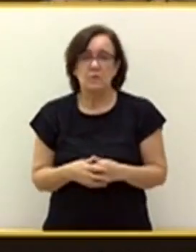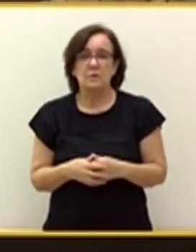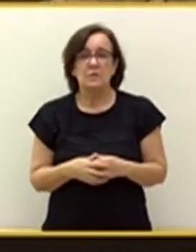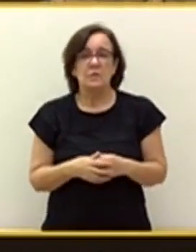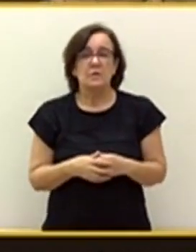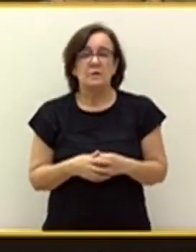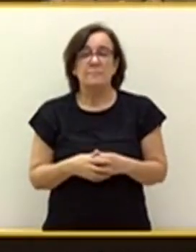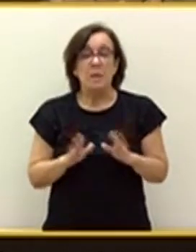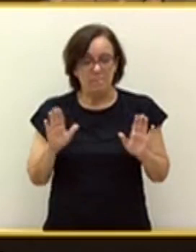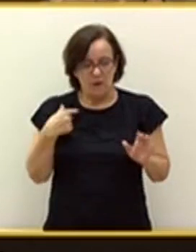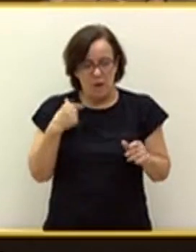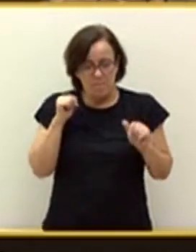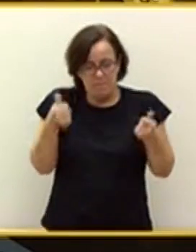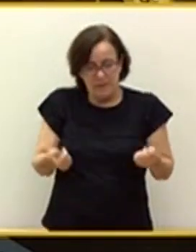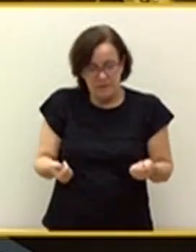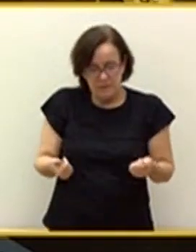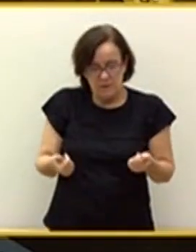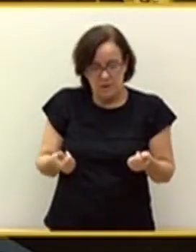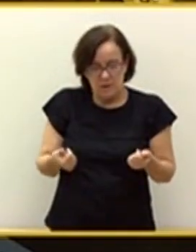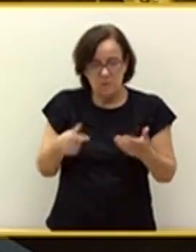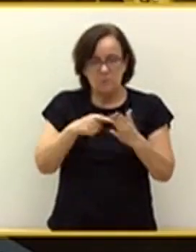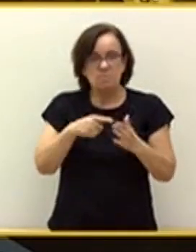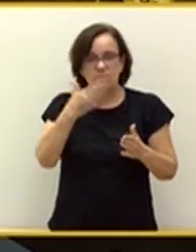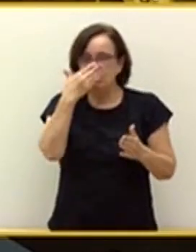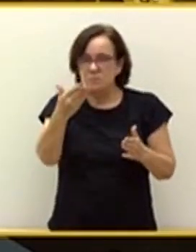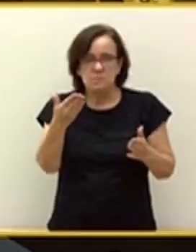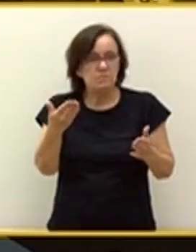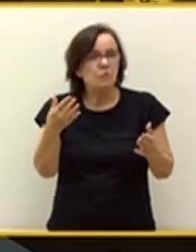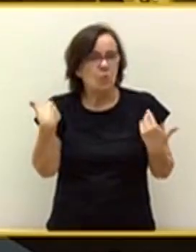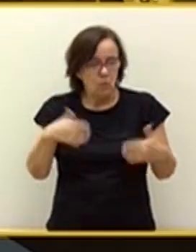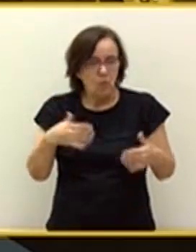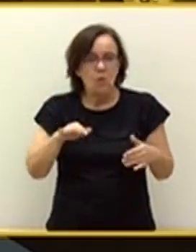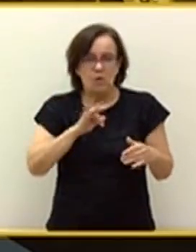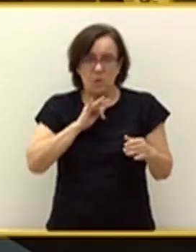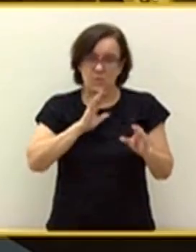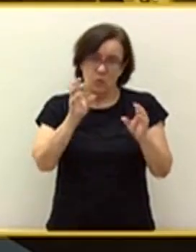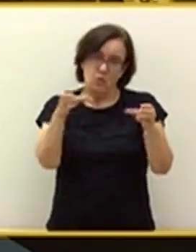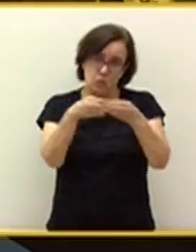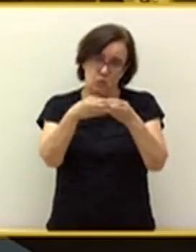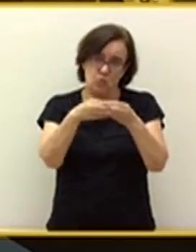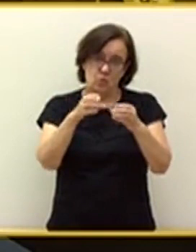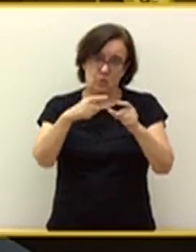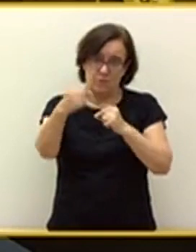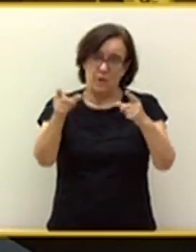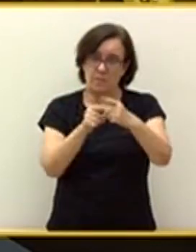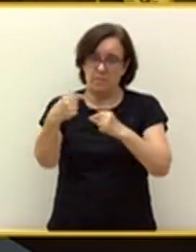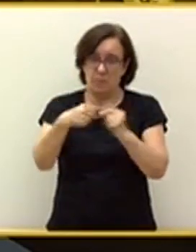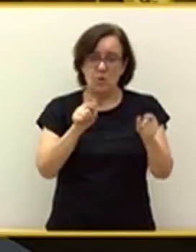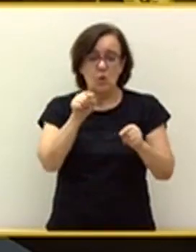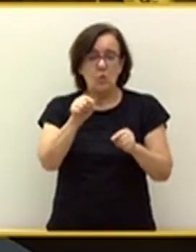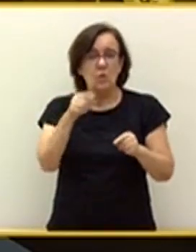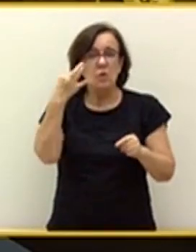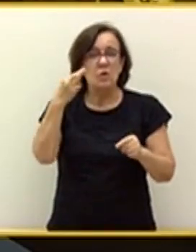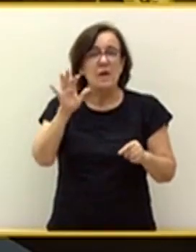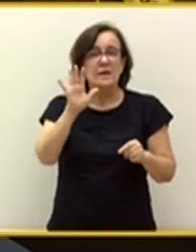Pero yo empezaré reconociéndoles el mérito innegable que tiene el bloque nacionalista galego. Son ustedes el